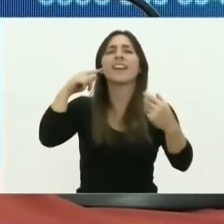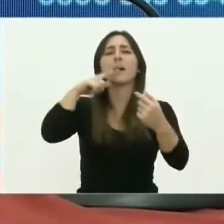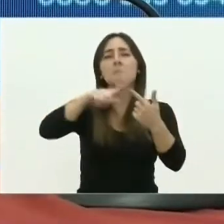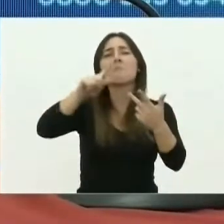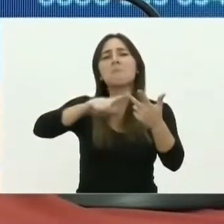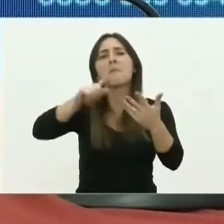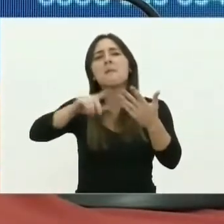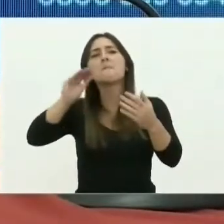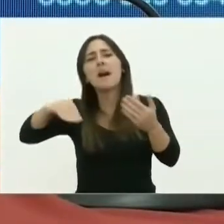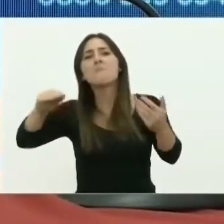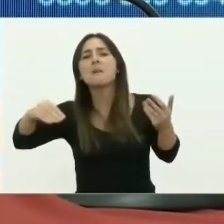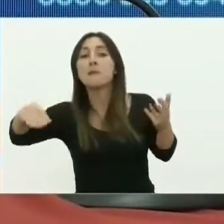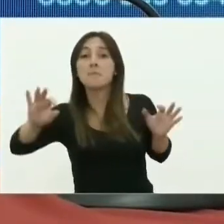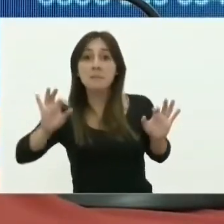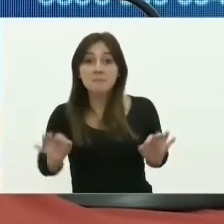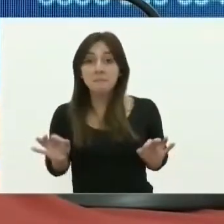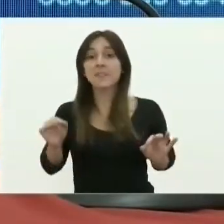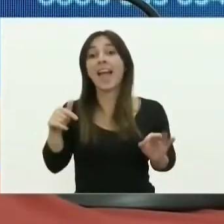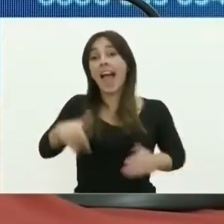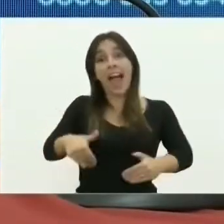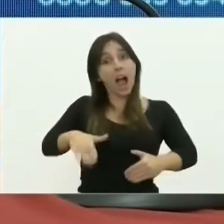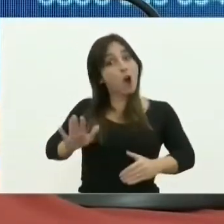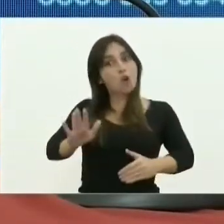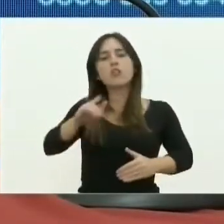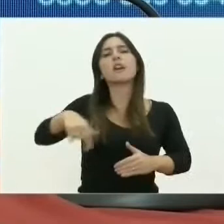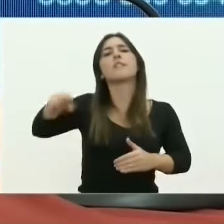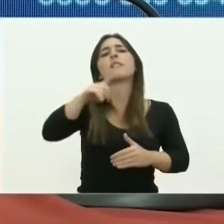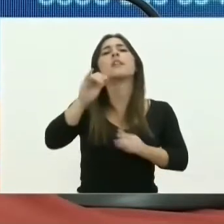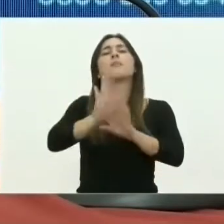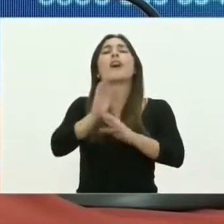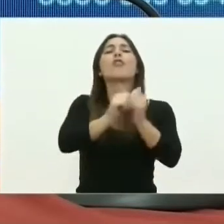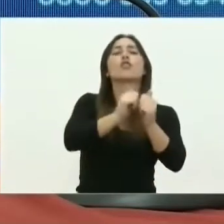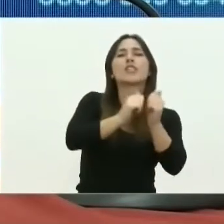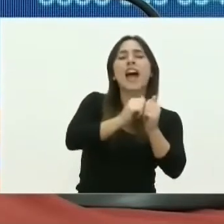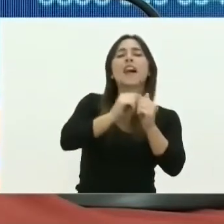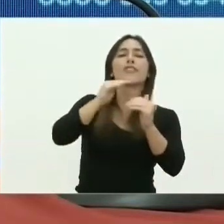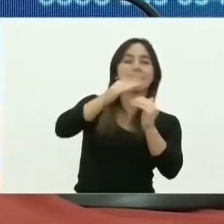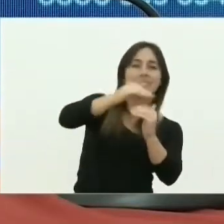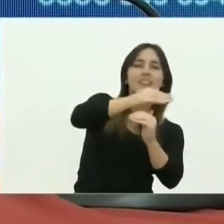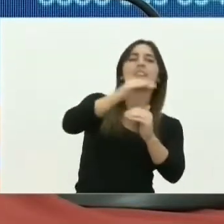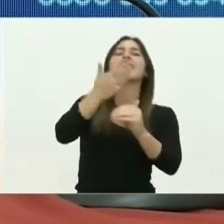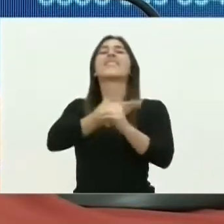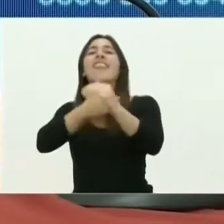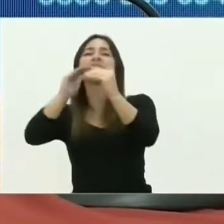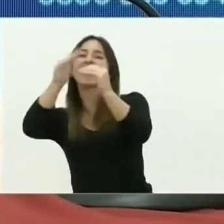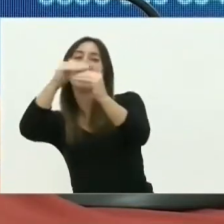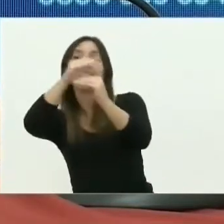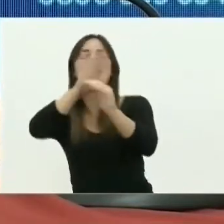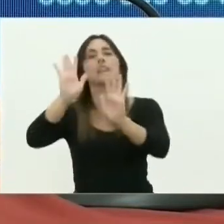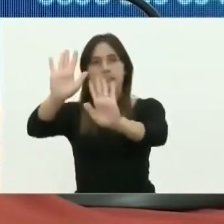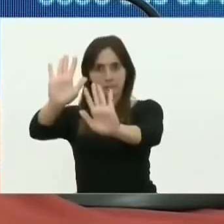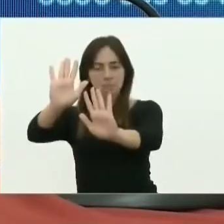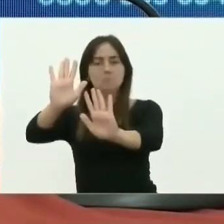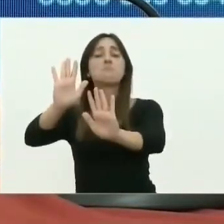¿Y qué dijimos? Esto por el momento va a quedar por fuera del Rosario, Gran Rosario, Santa Fe y Gran Santa Fe. Pero fue